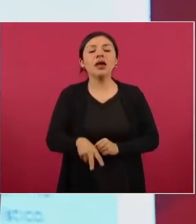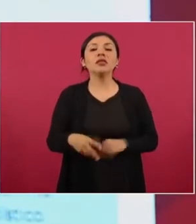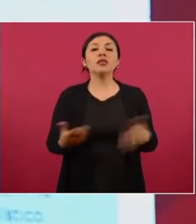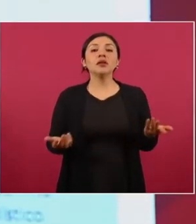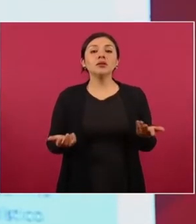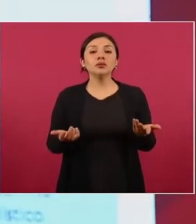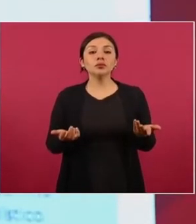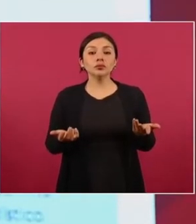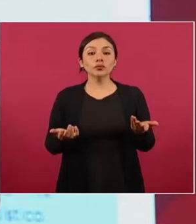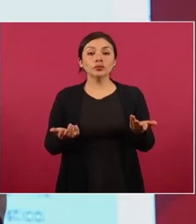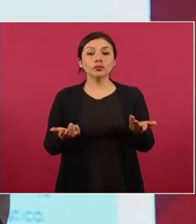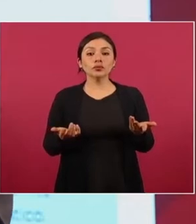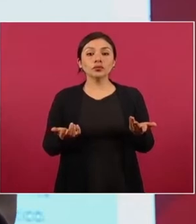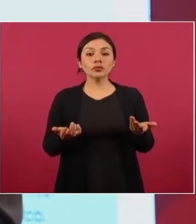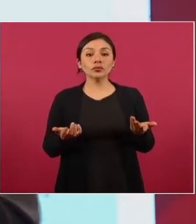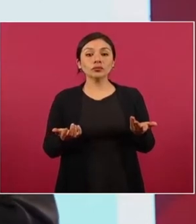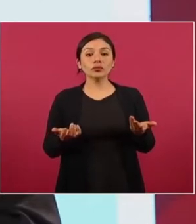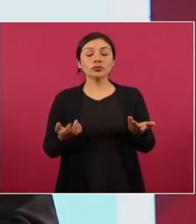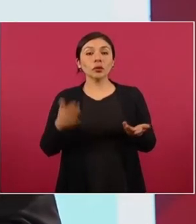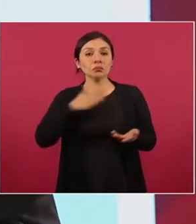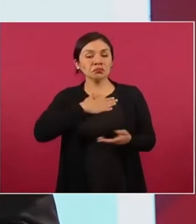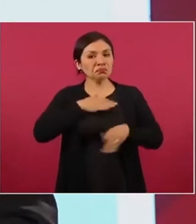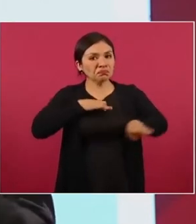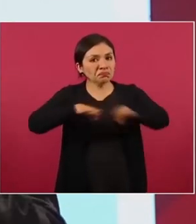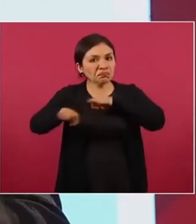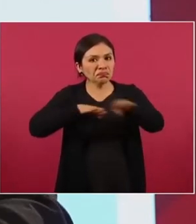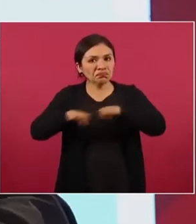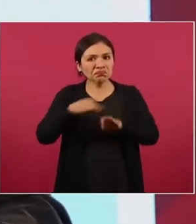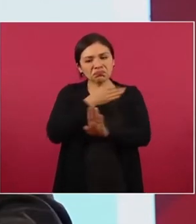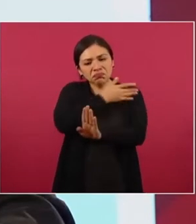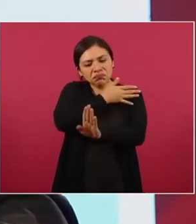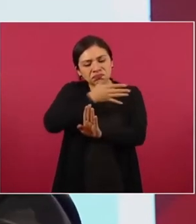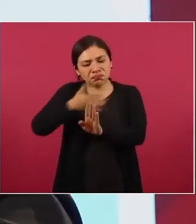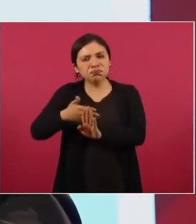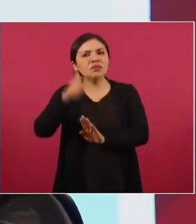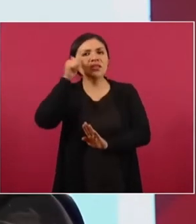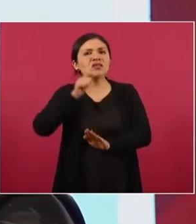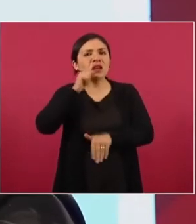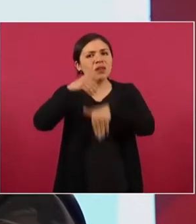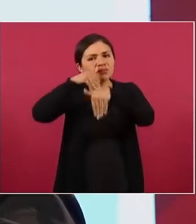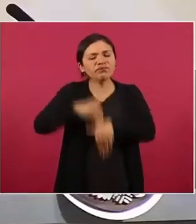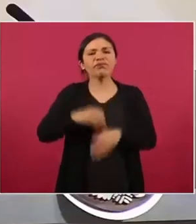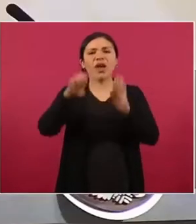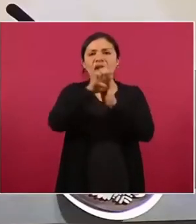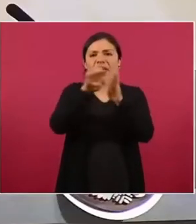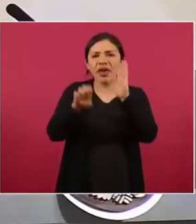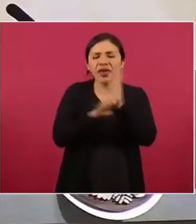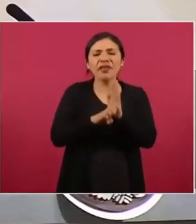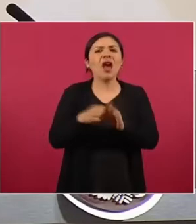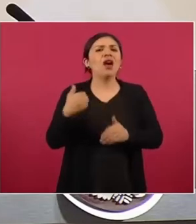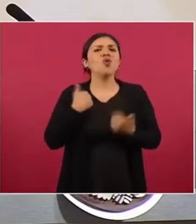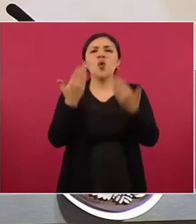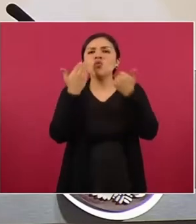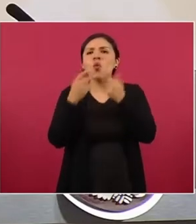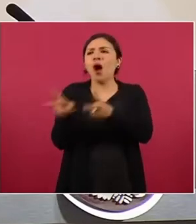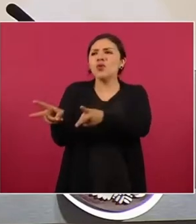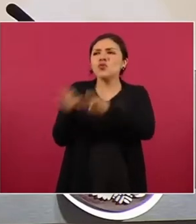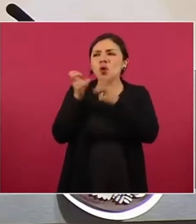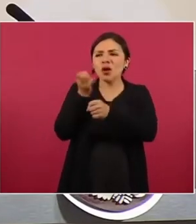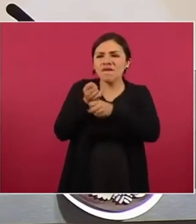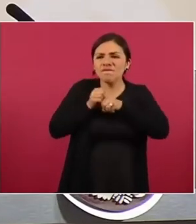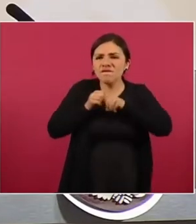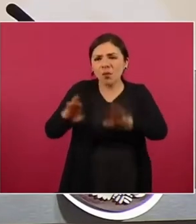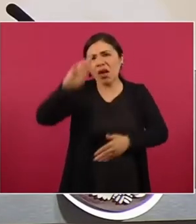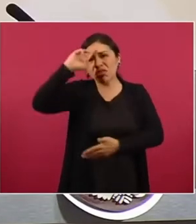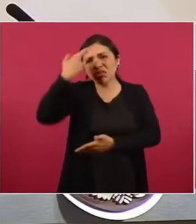todo su trabajo periodístico está bajo la ética periodística y que no ha incurrido en plagios, que no